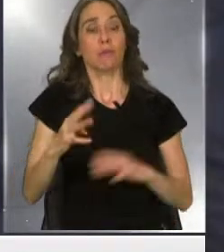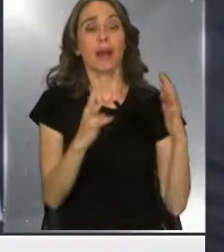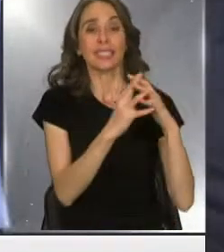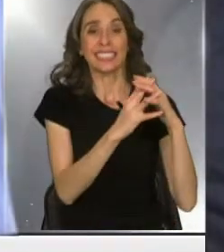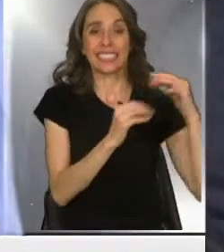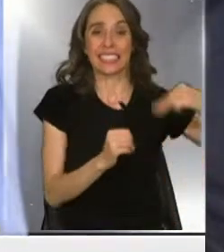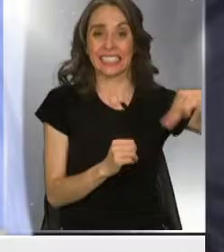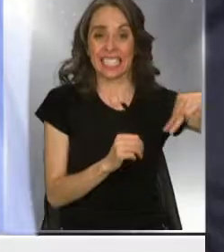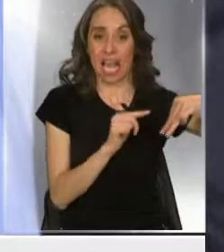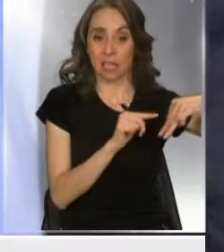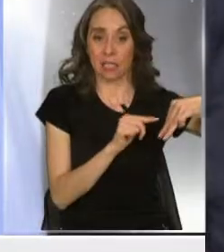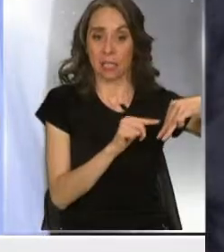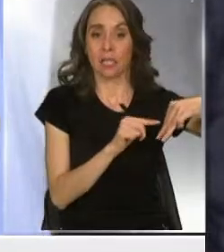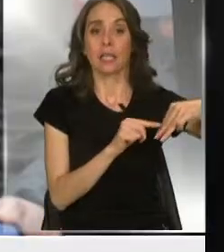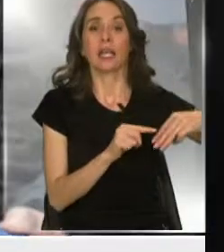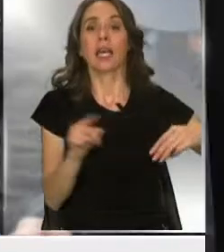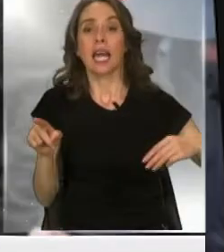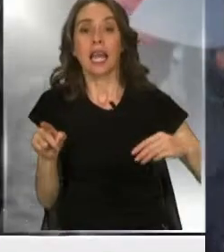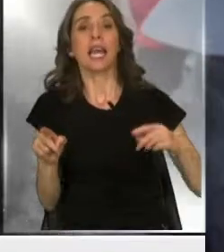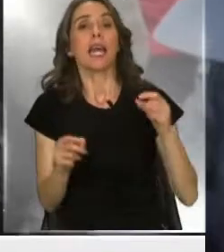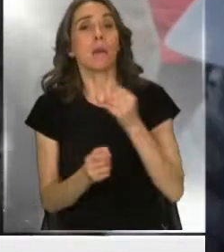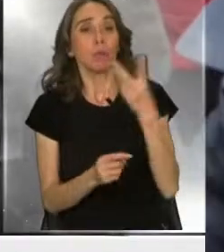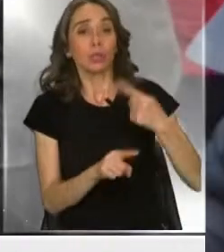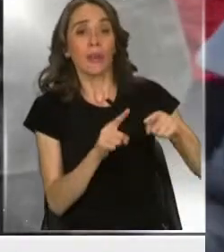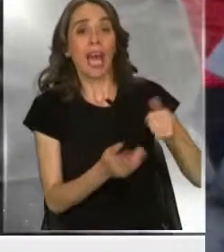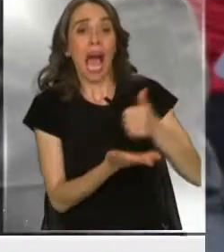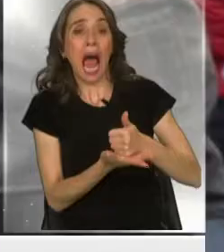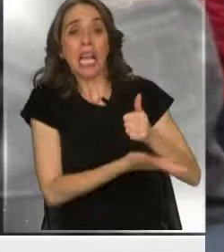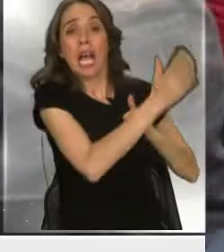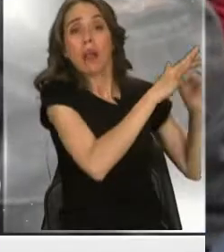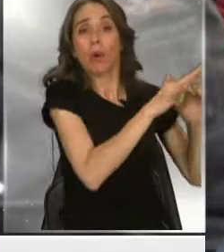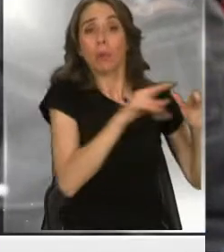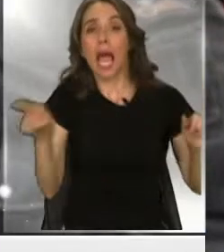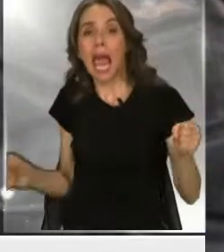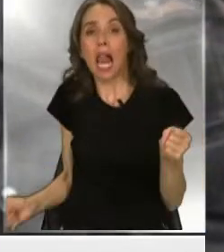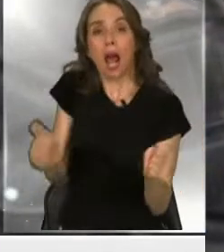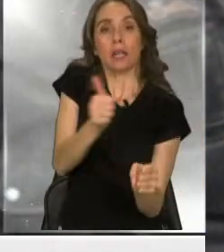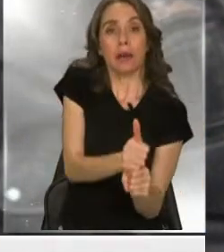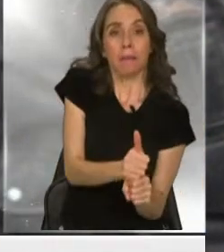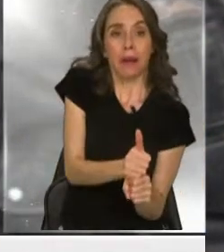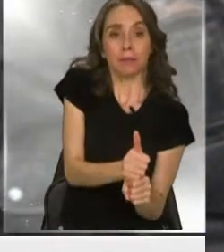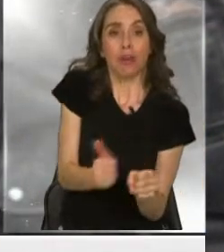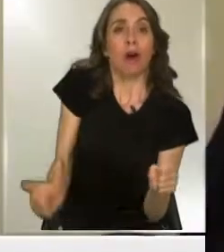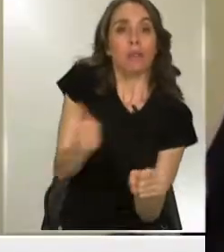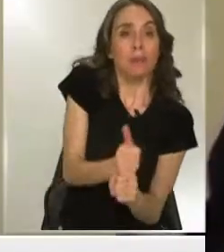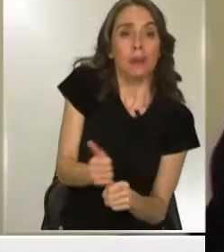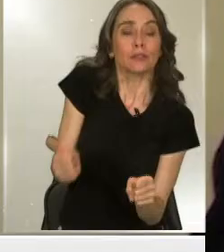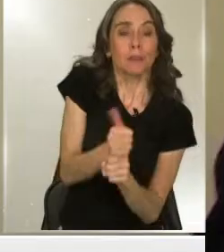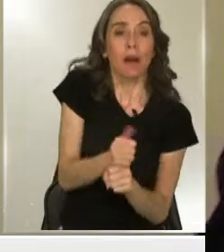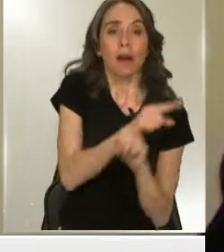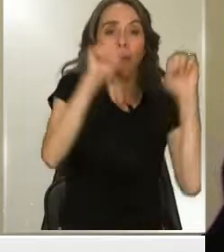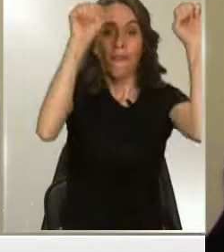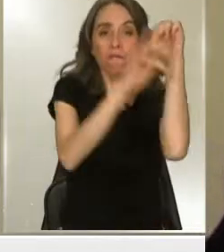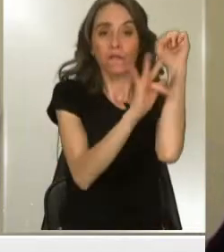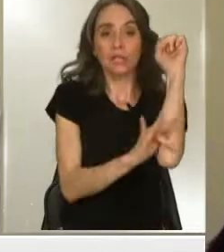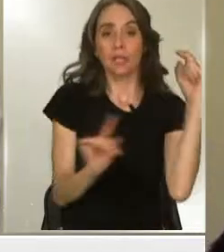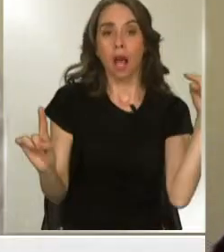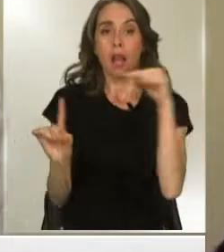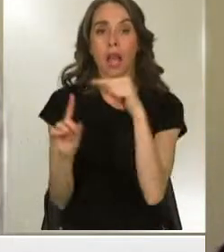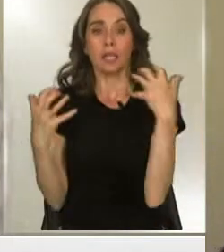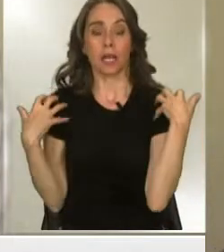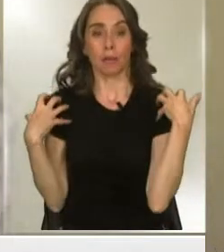y por tanto alcalde subrogante en varias ocasiones. Sería, según el Ministerio Público, el responsable de